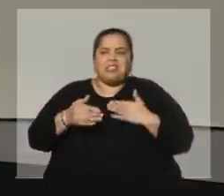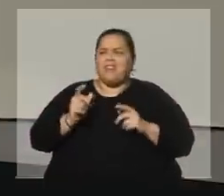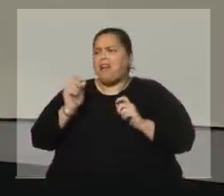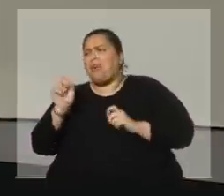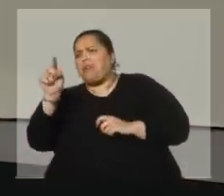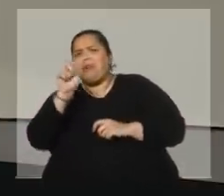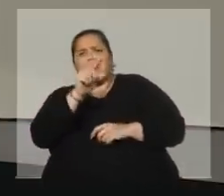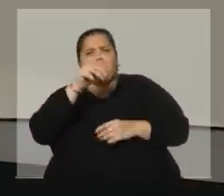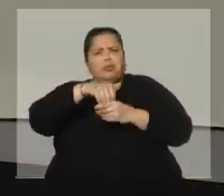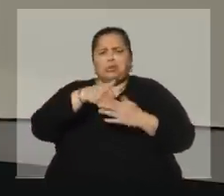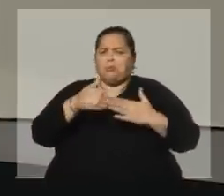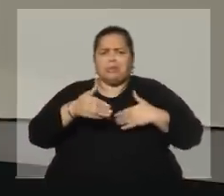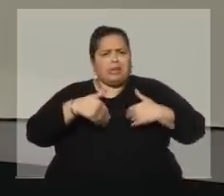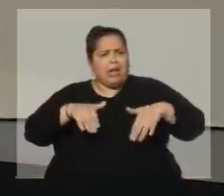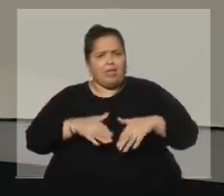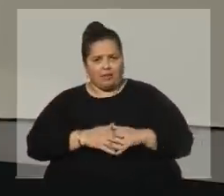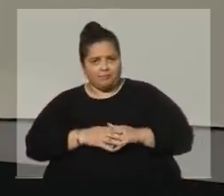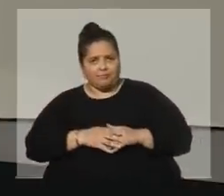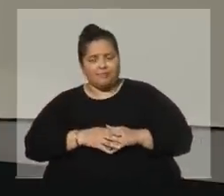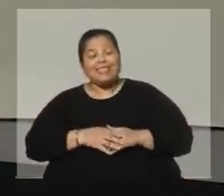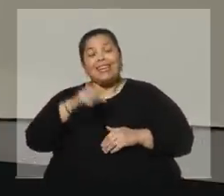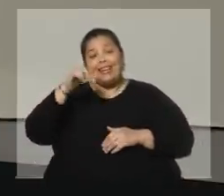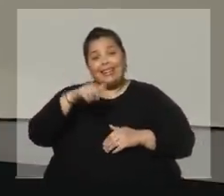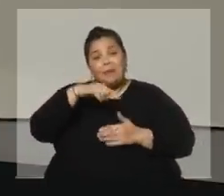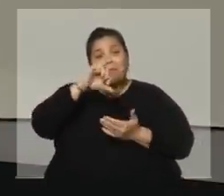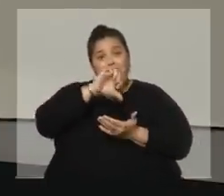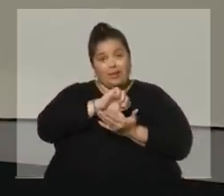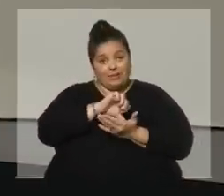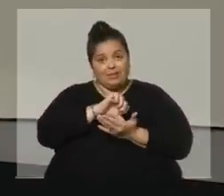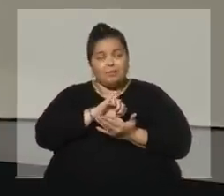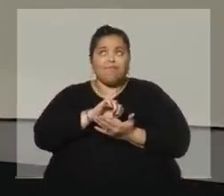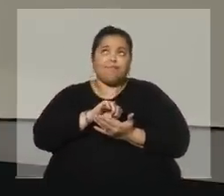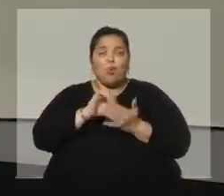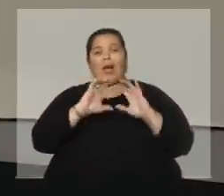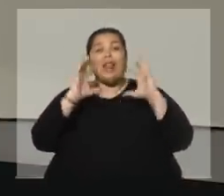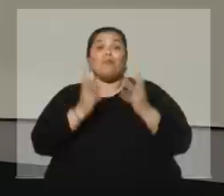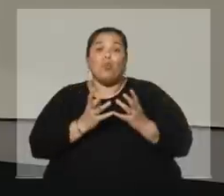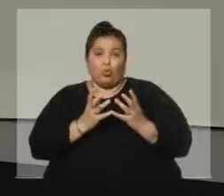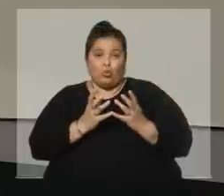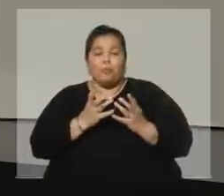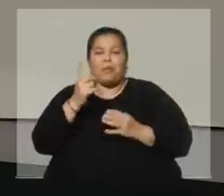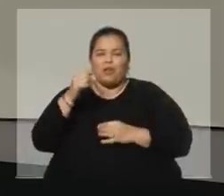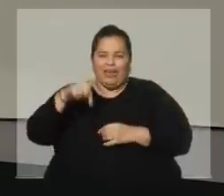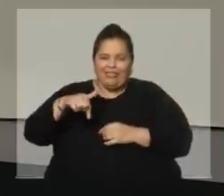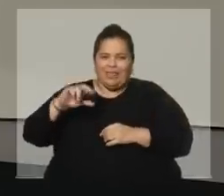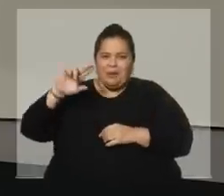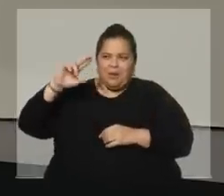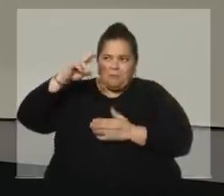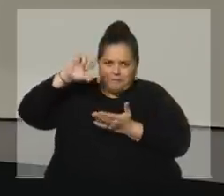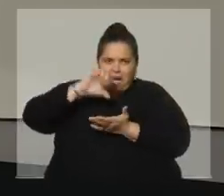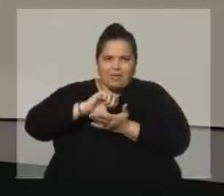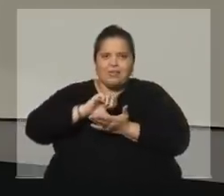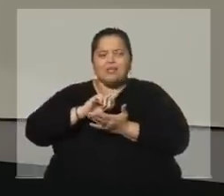votaba o algo por el estilo. Por vivimos en un país donde, yo creo que en un mundo, pero vivimos en un país en donde la gente